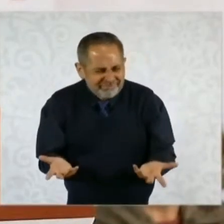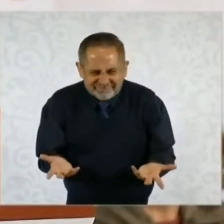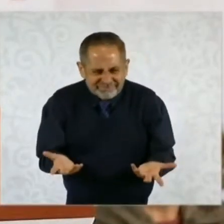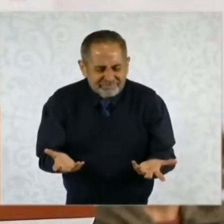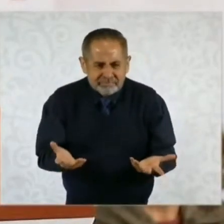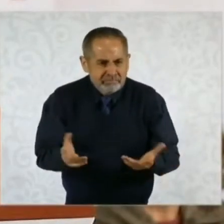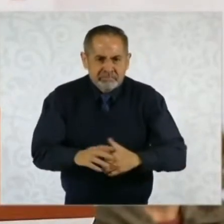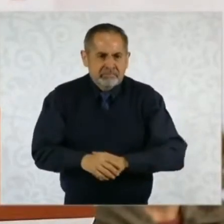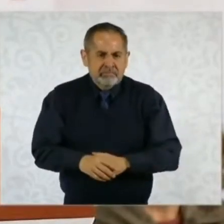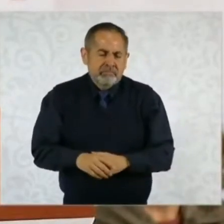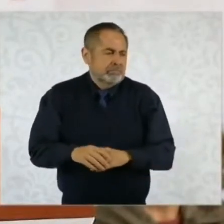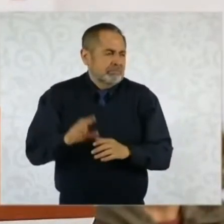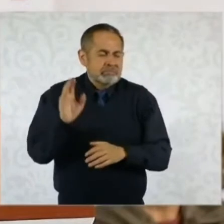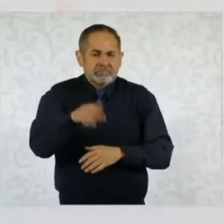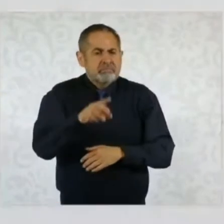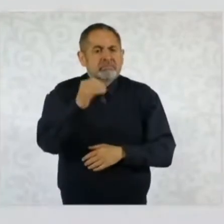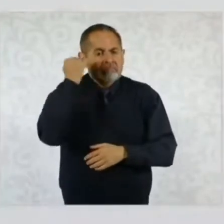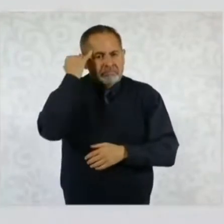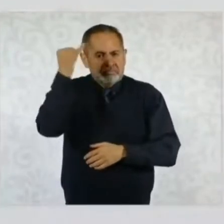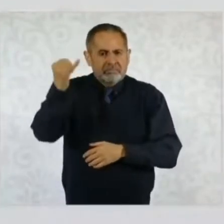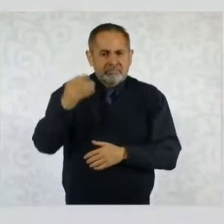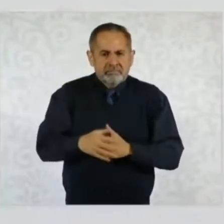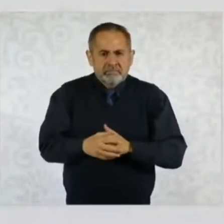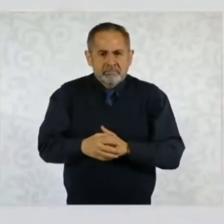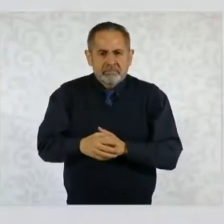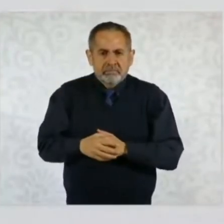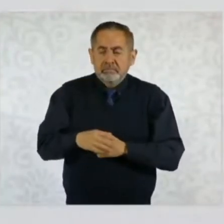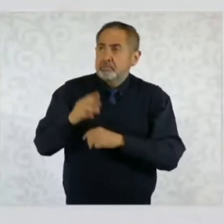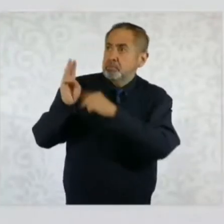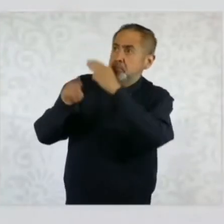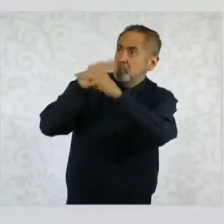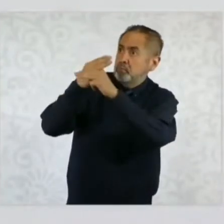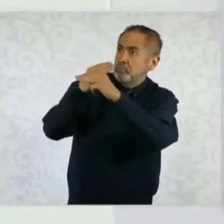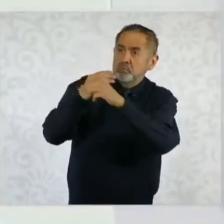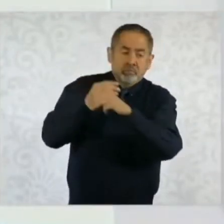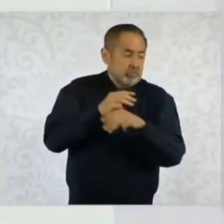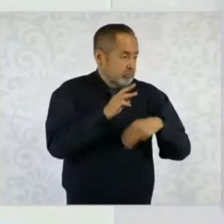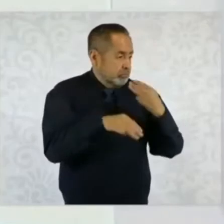hubo esta idea de solamente el encuentro de dos mundos.